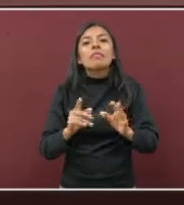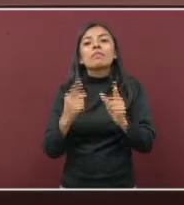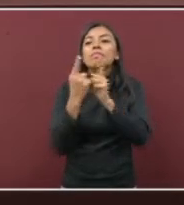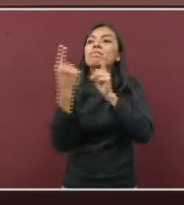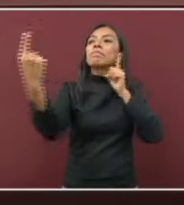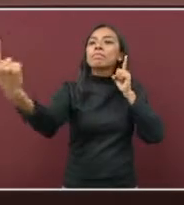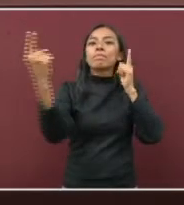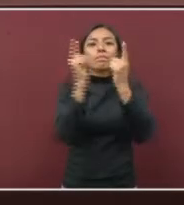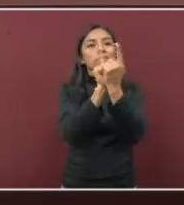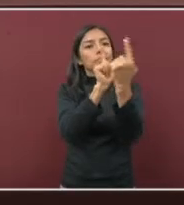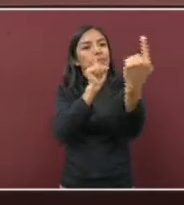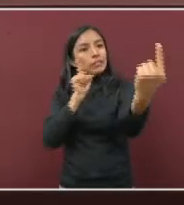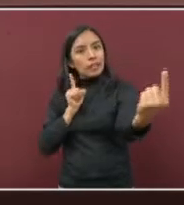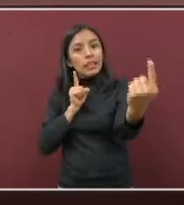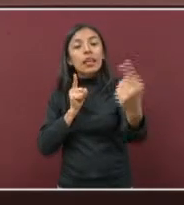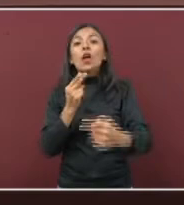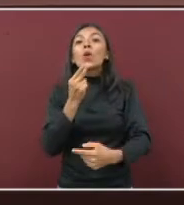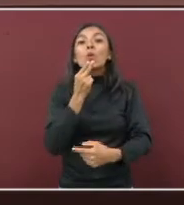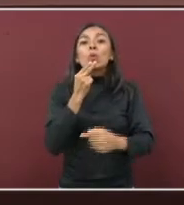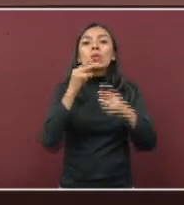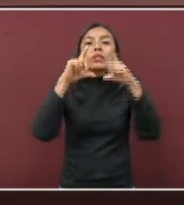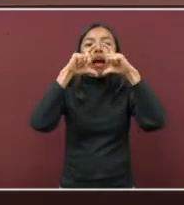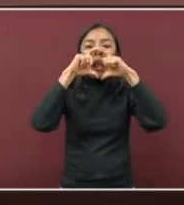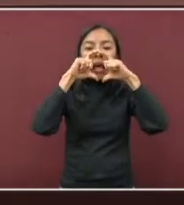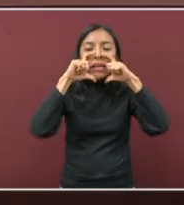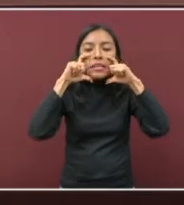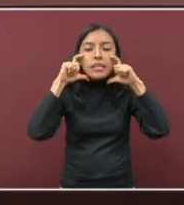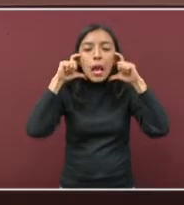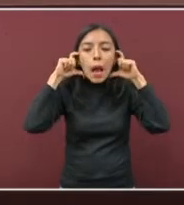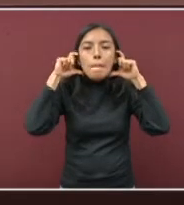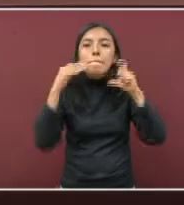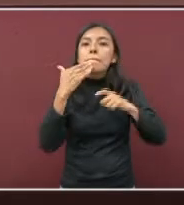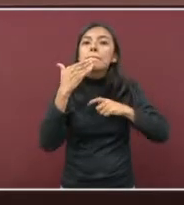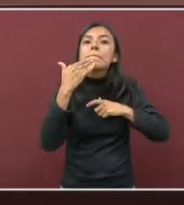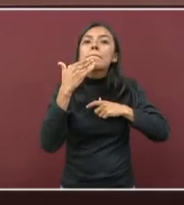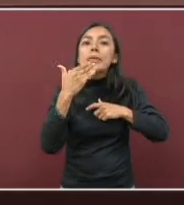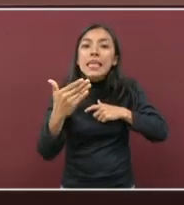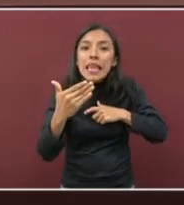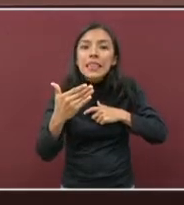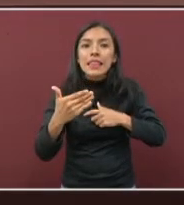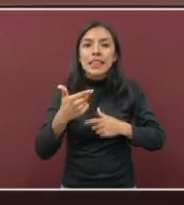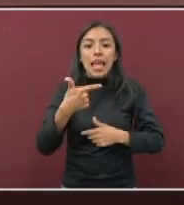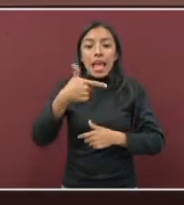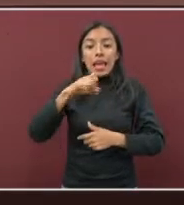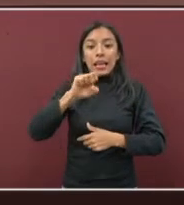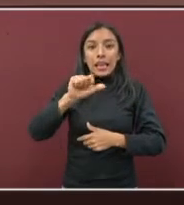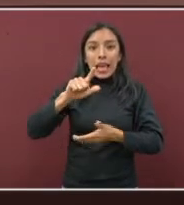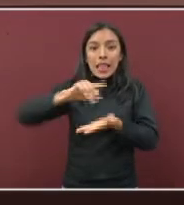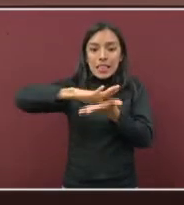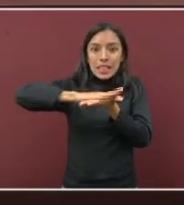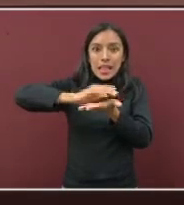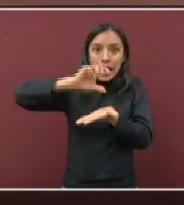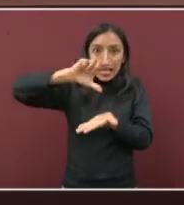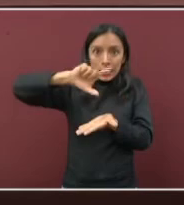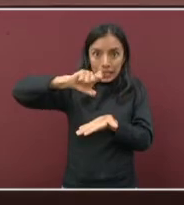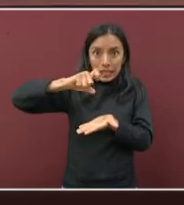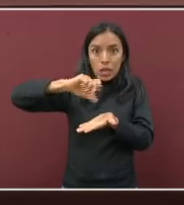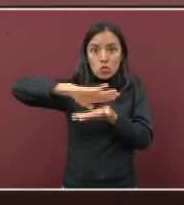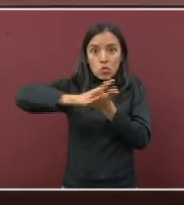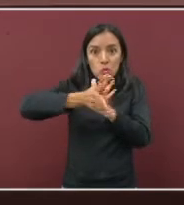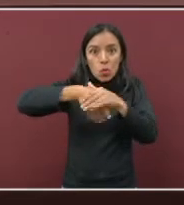sana distancia, el uso correcto del cubrebocas, el gel y el spray, aquí lo tiene,